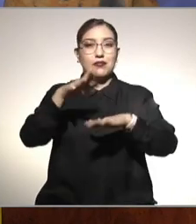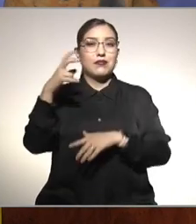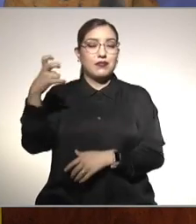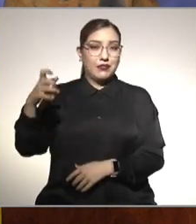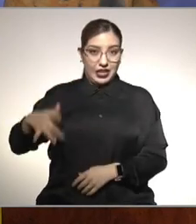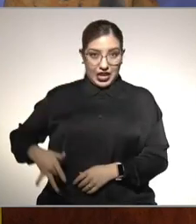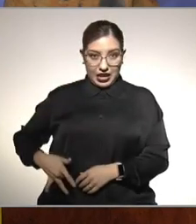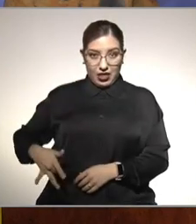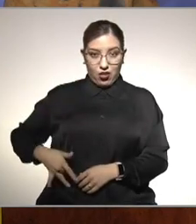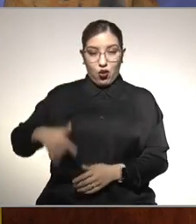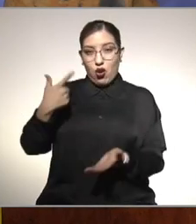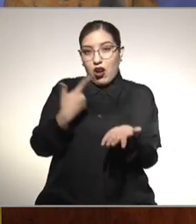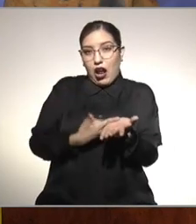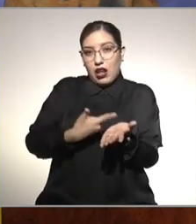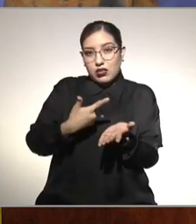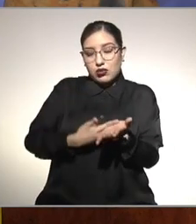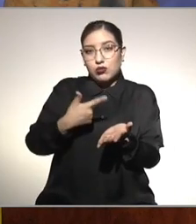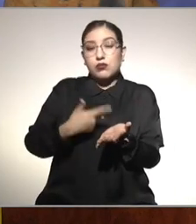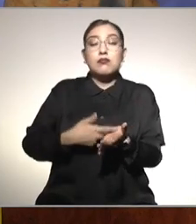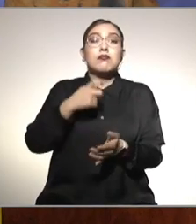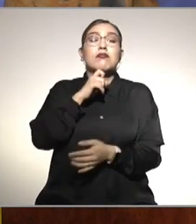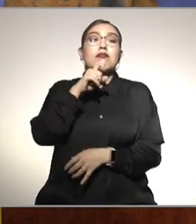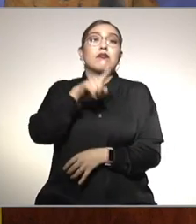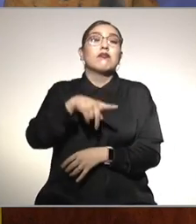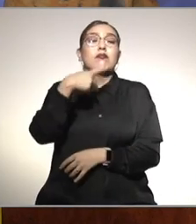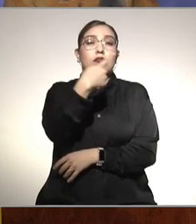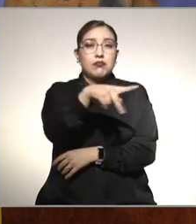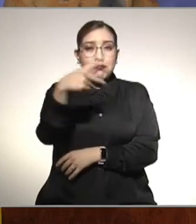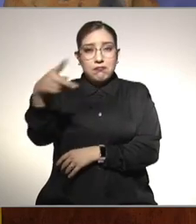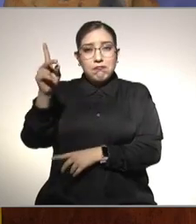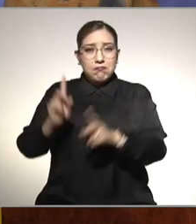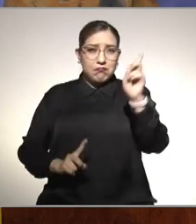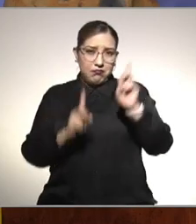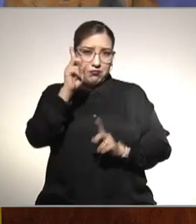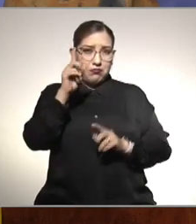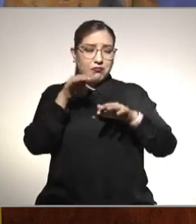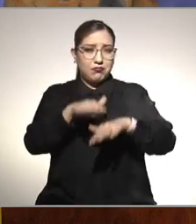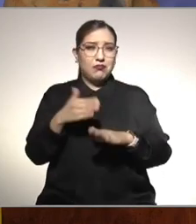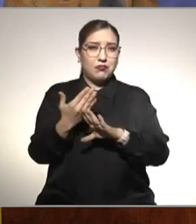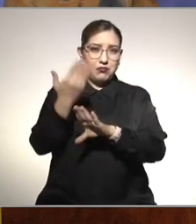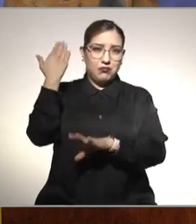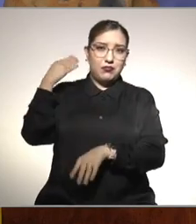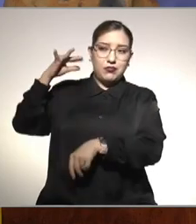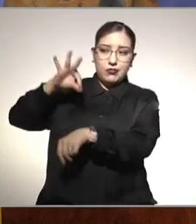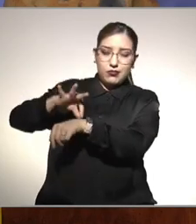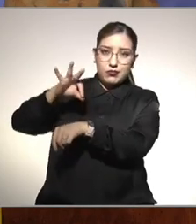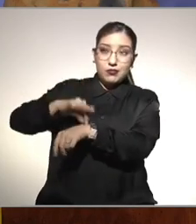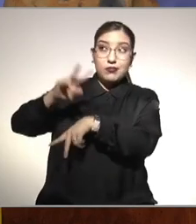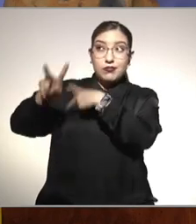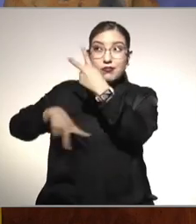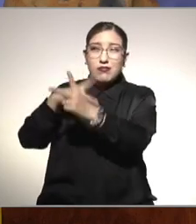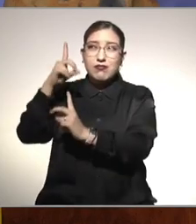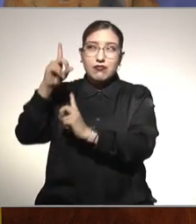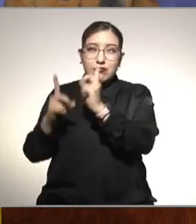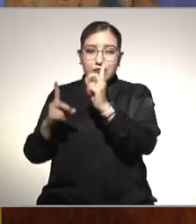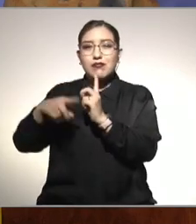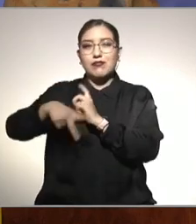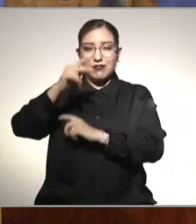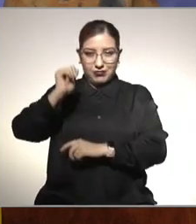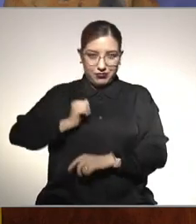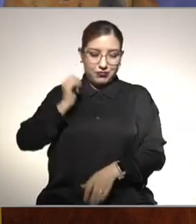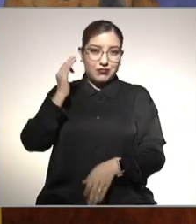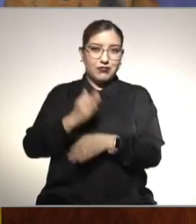hígado graso y sobre todo pues aquellas dudas que le hayan quedado de su consulta médica. Aproveche que aquí muchos médicos el día de hoy pueden